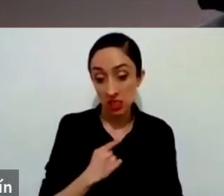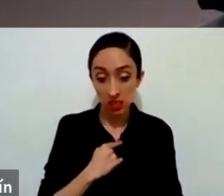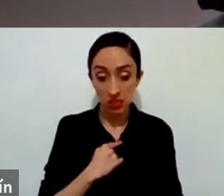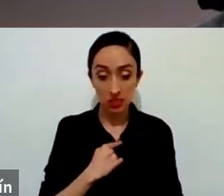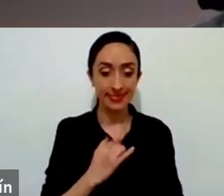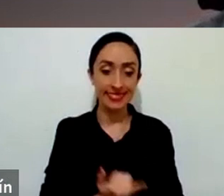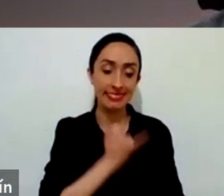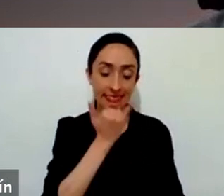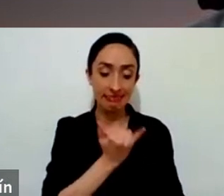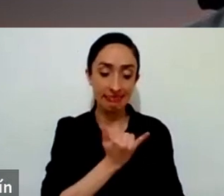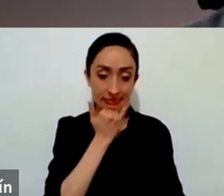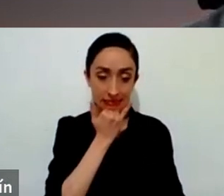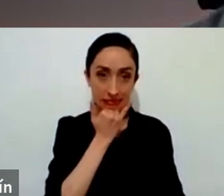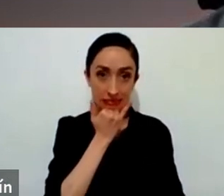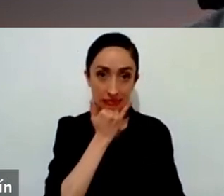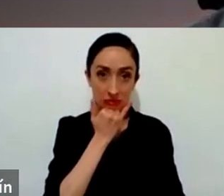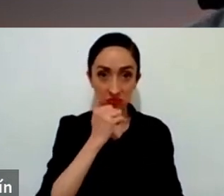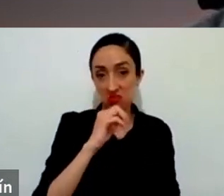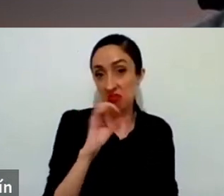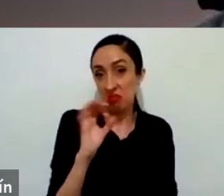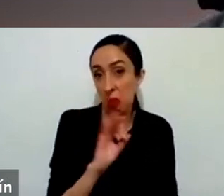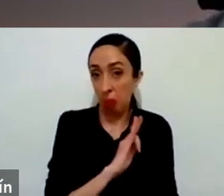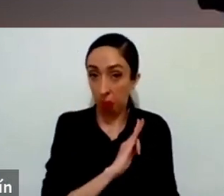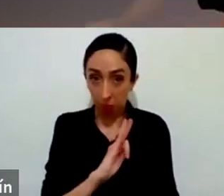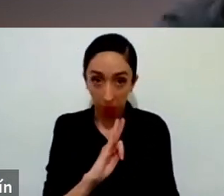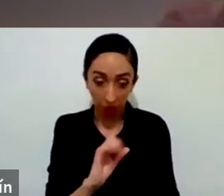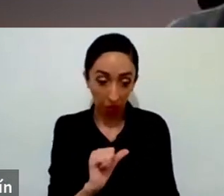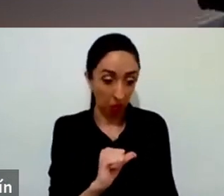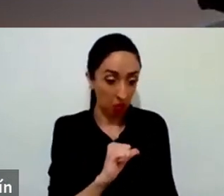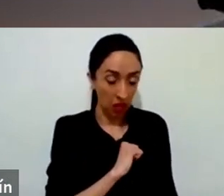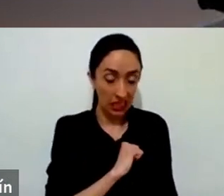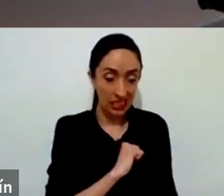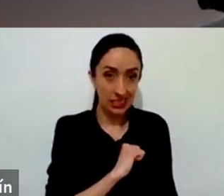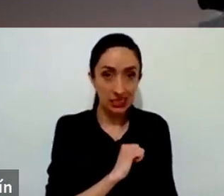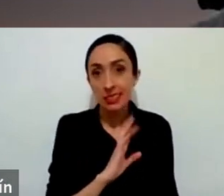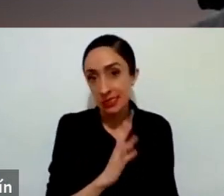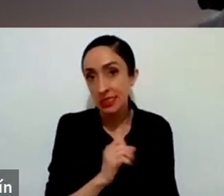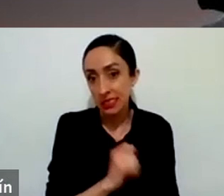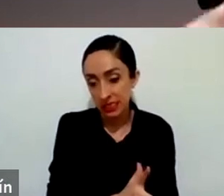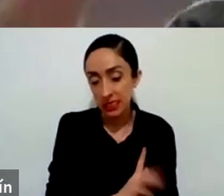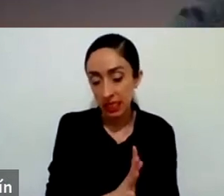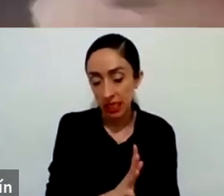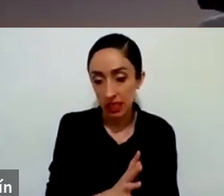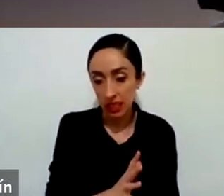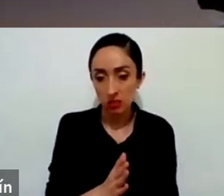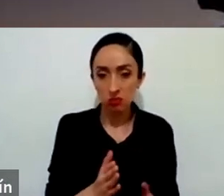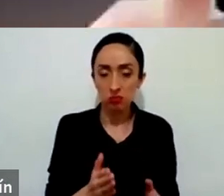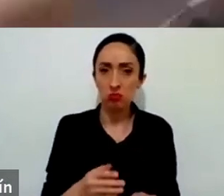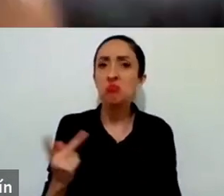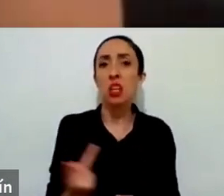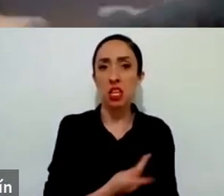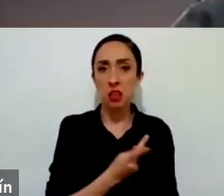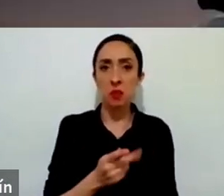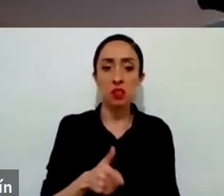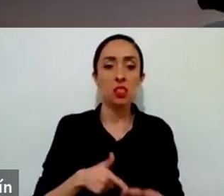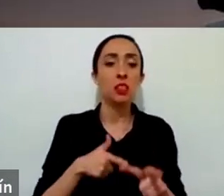manera. ¿Qué me propone el Señor de aquí en adelante? Para mañana, para el próximo día, o para